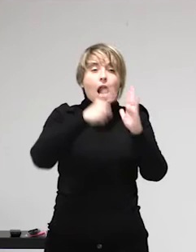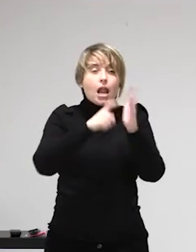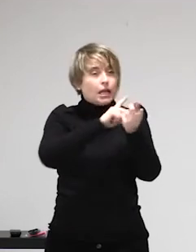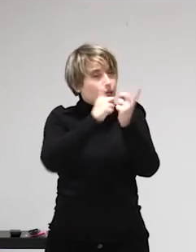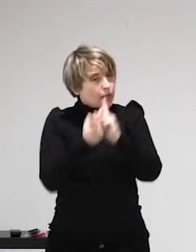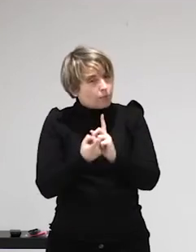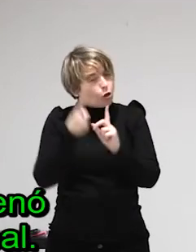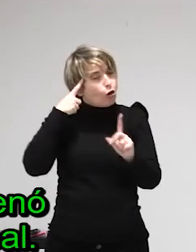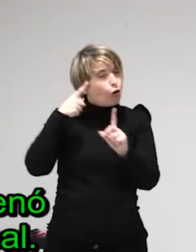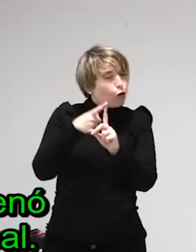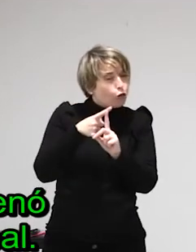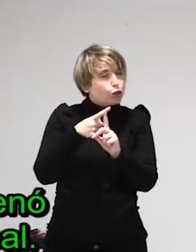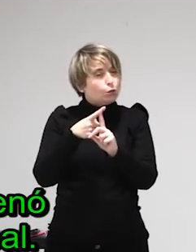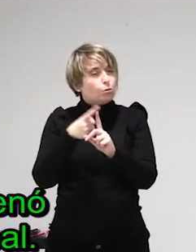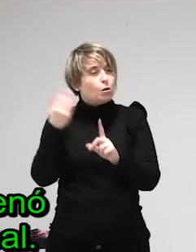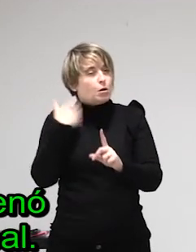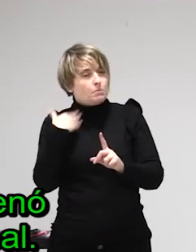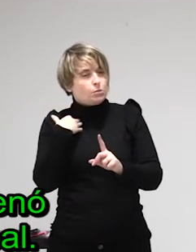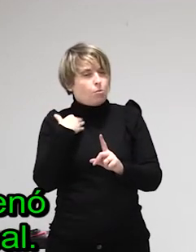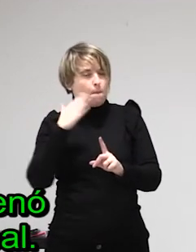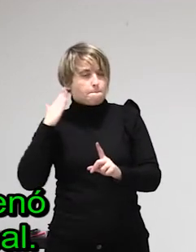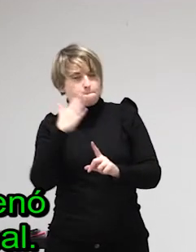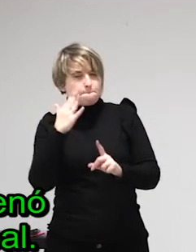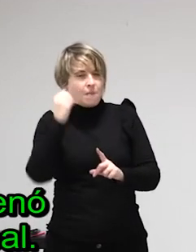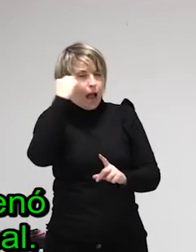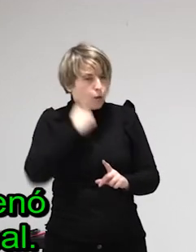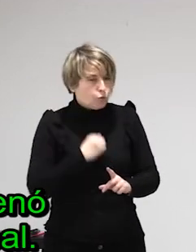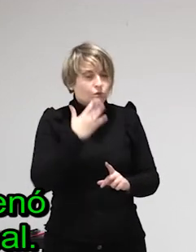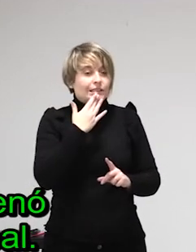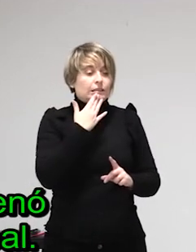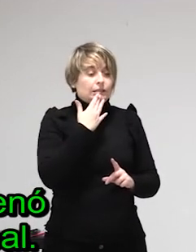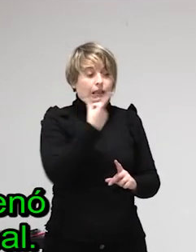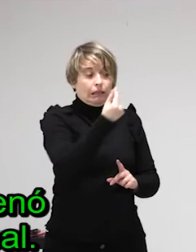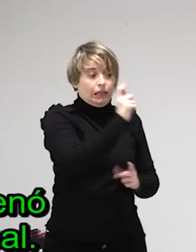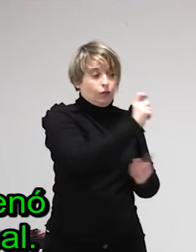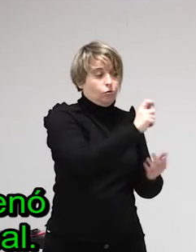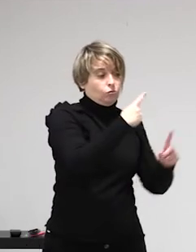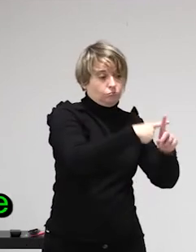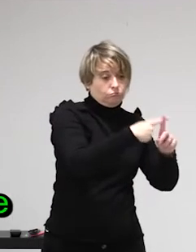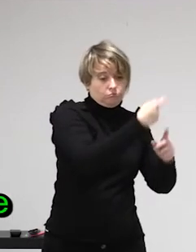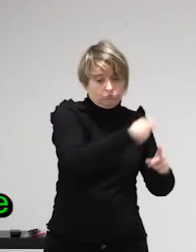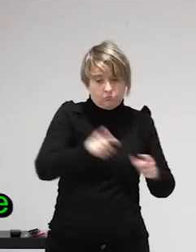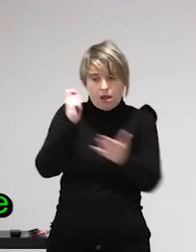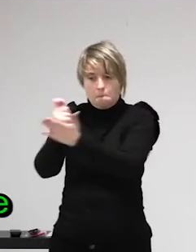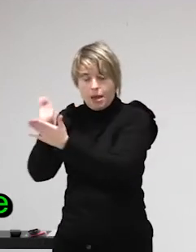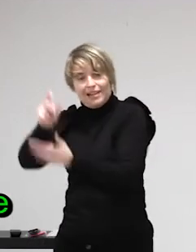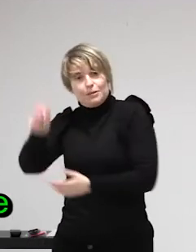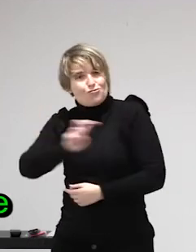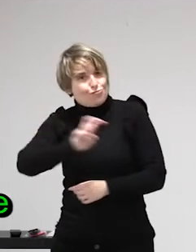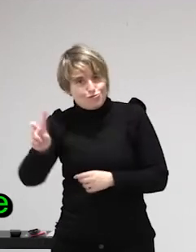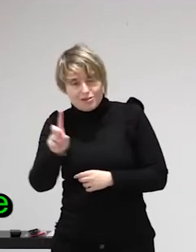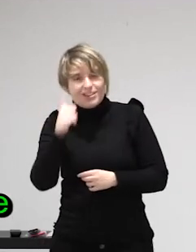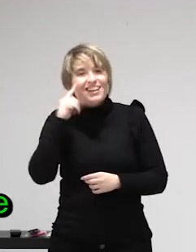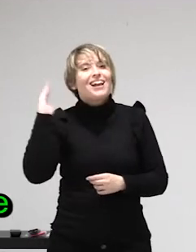poquito en Barcelona Precisamente Ada Colau fue la que frenó que se aplicase la ordenanza municipal Ada Colau con la que